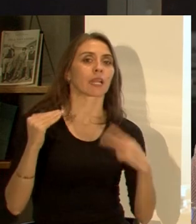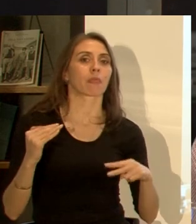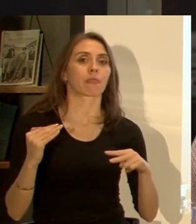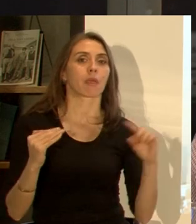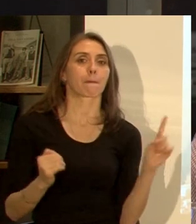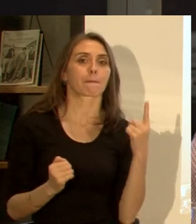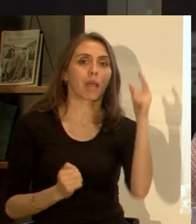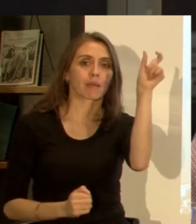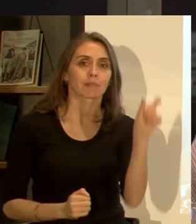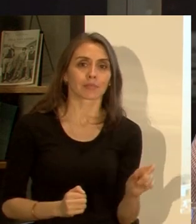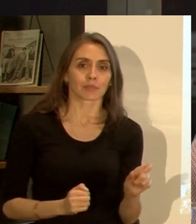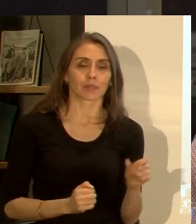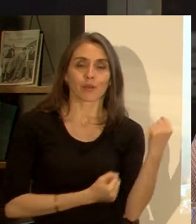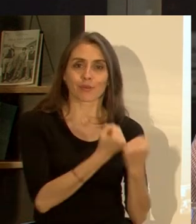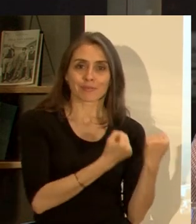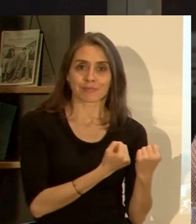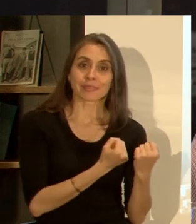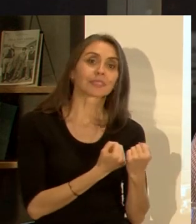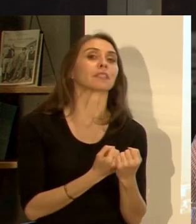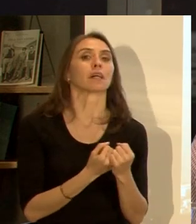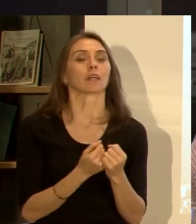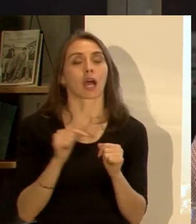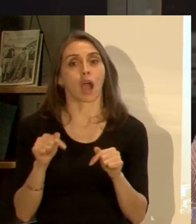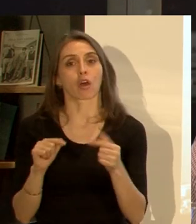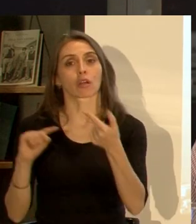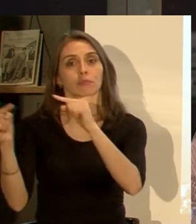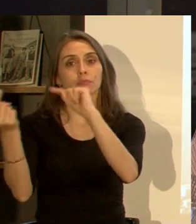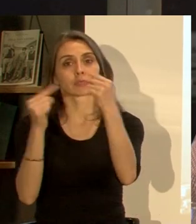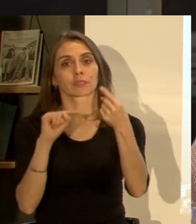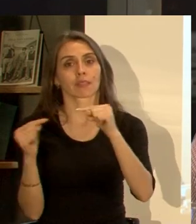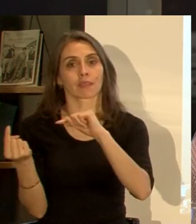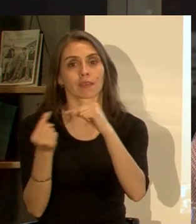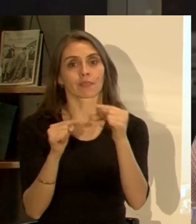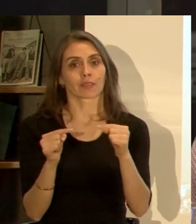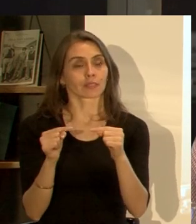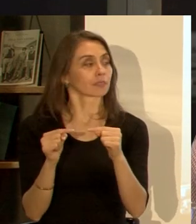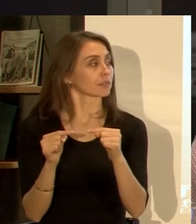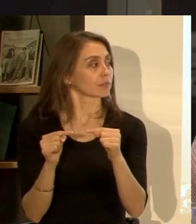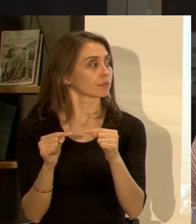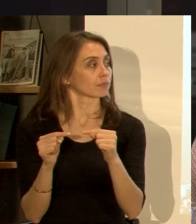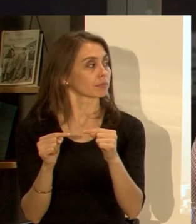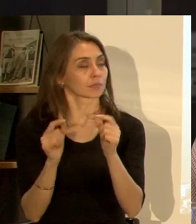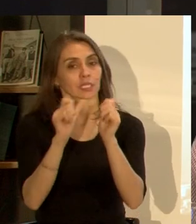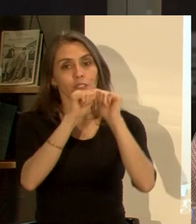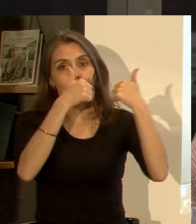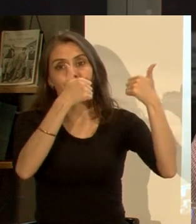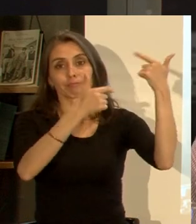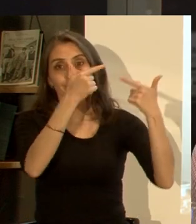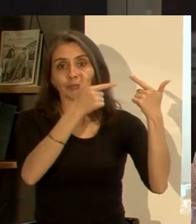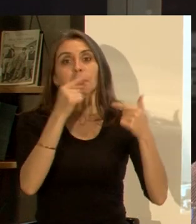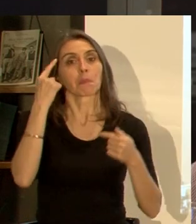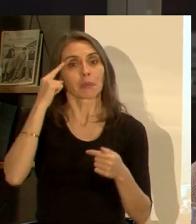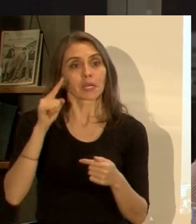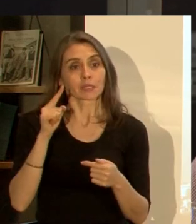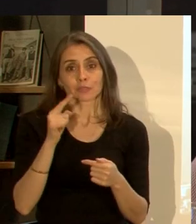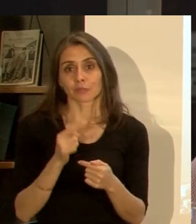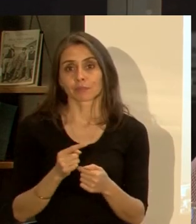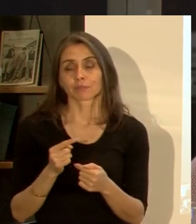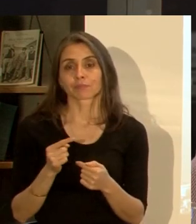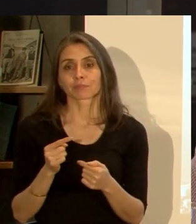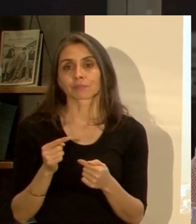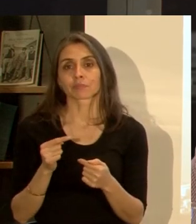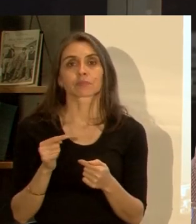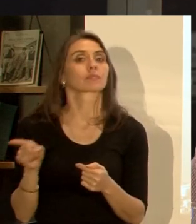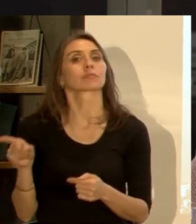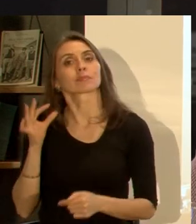hoy día super instalado como en el debate del IT digamos pero en el fondo en la práctica y un poco respondiendo